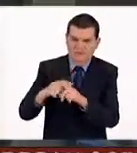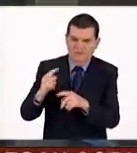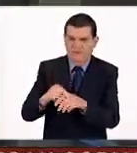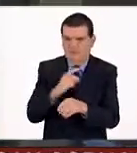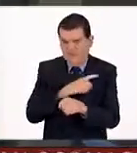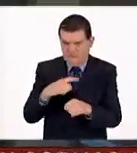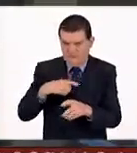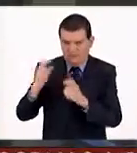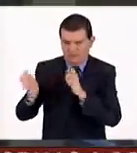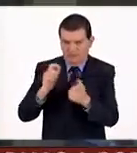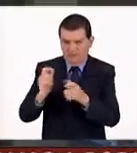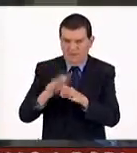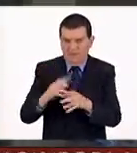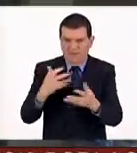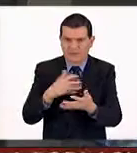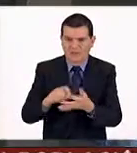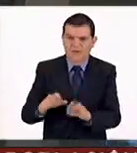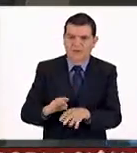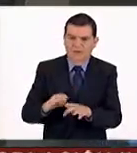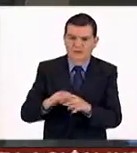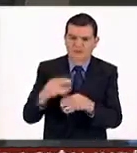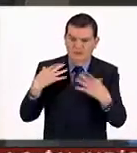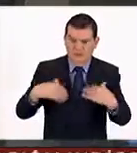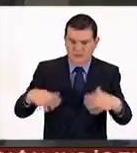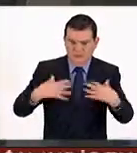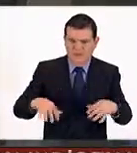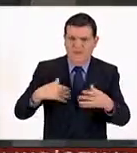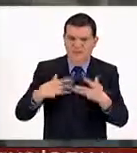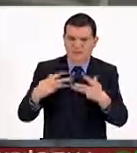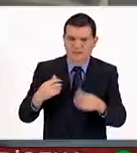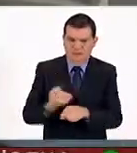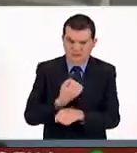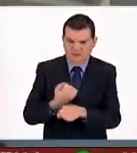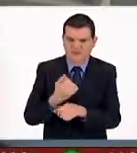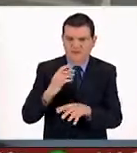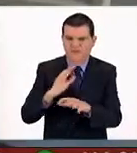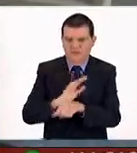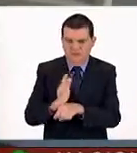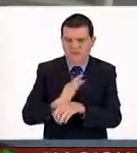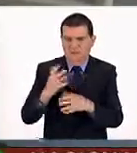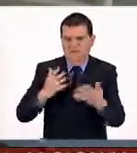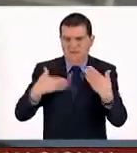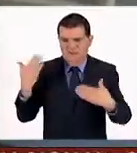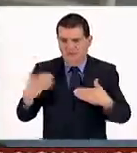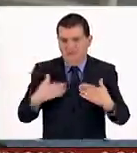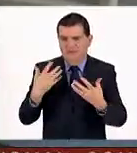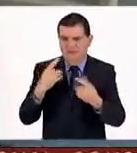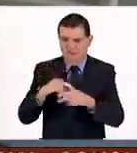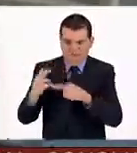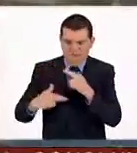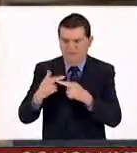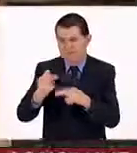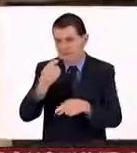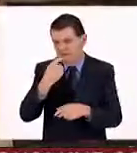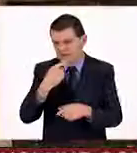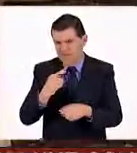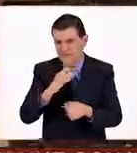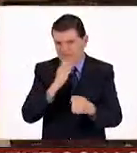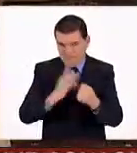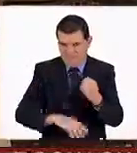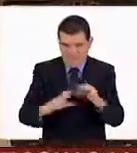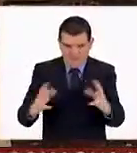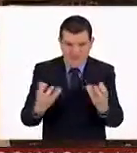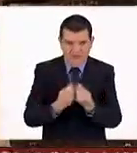pago de deudas, al ahorro y a gastos variables, como ropa, calzado, cine, diversiones y medicinas. Finalmente, a la